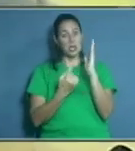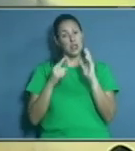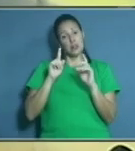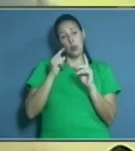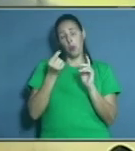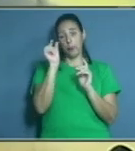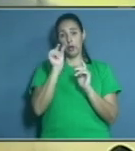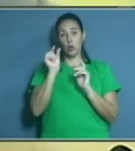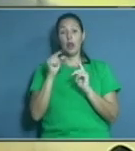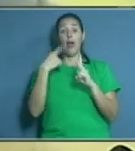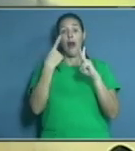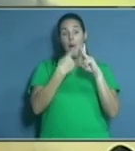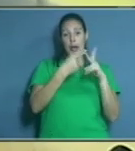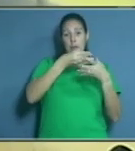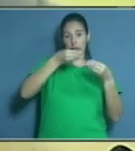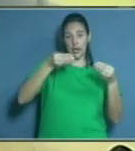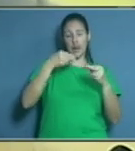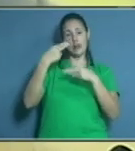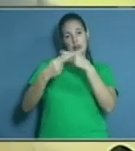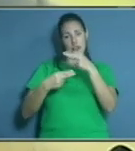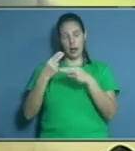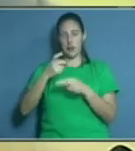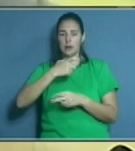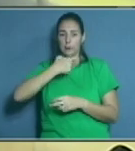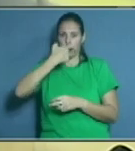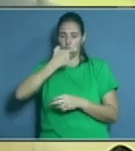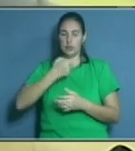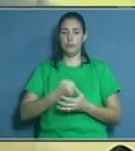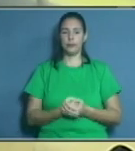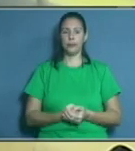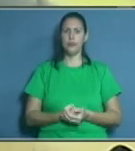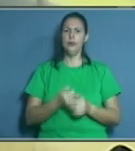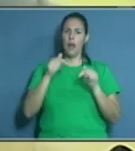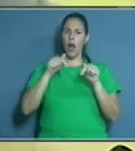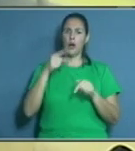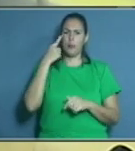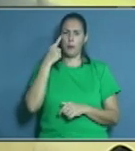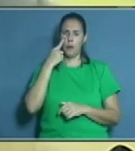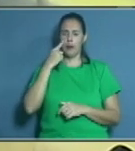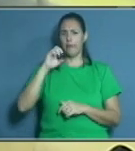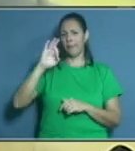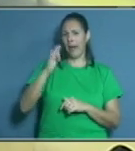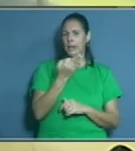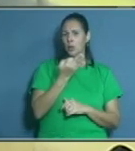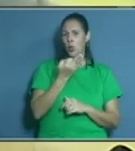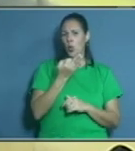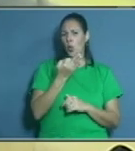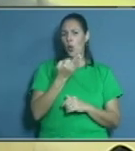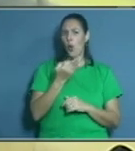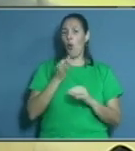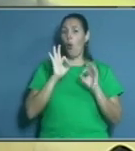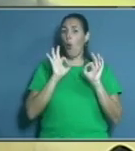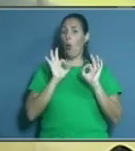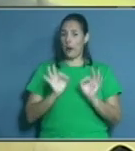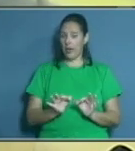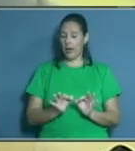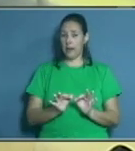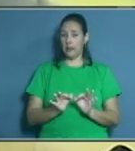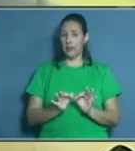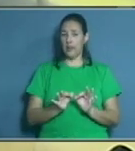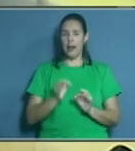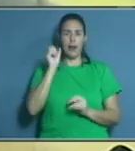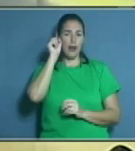ha llegado el momento de desentrañar el mito de esta tarde. ¿Es cierta o falsa, doctora Mildred, la creencia de que